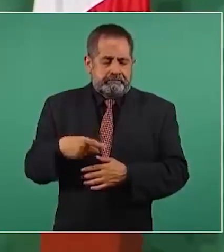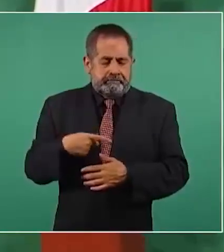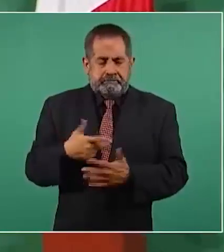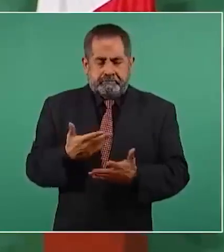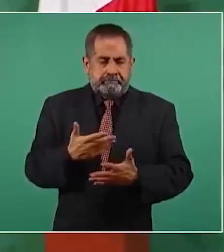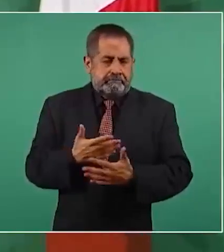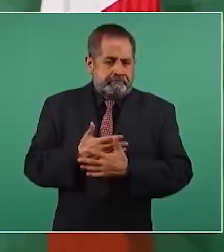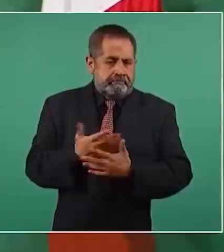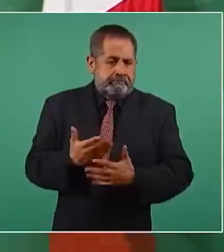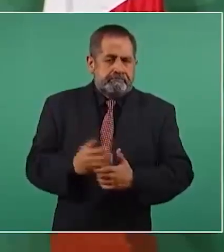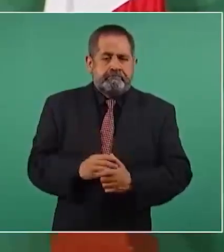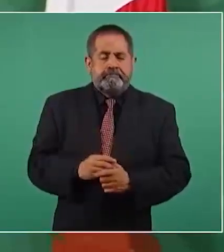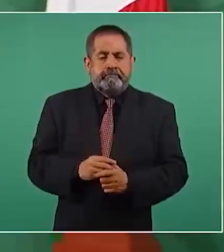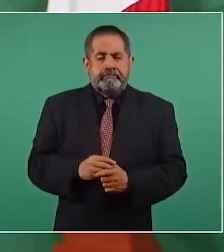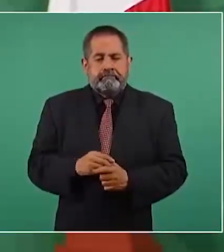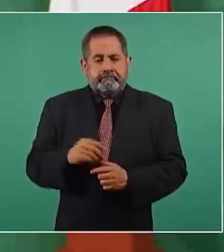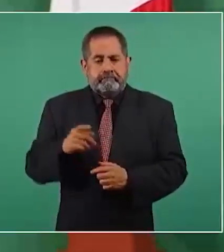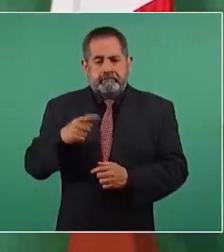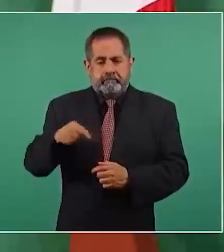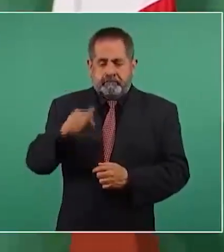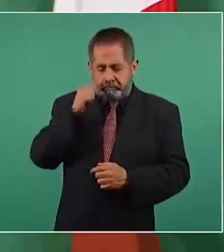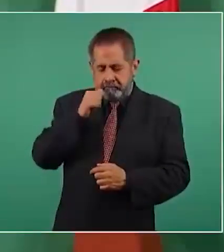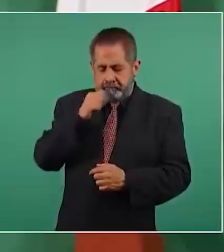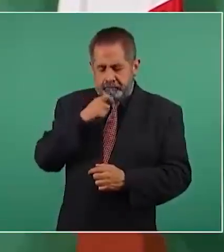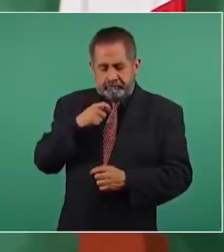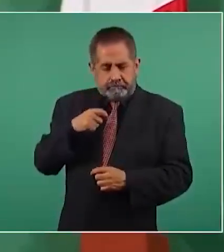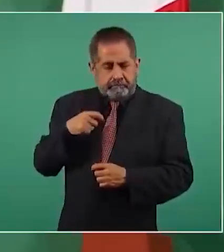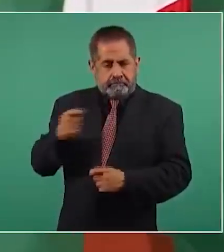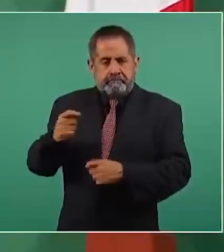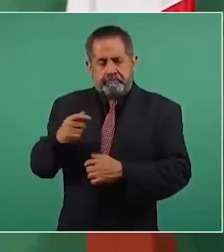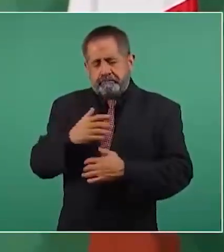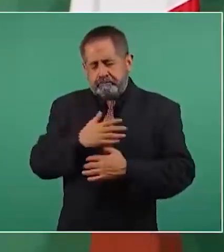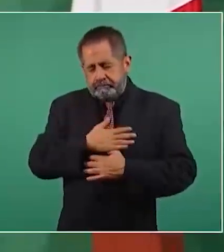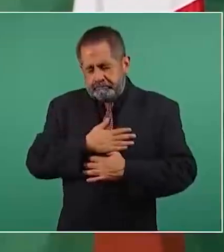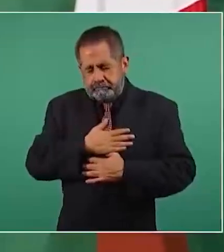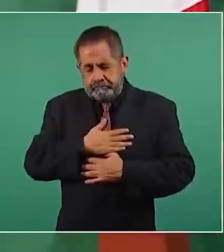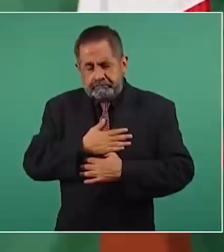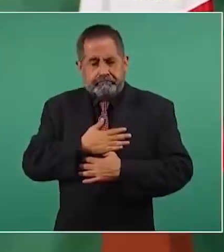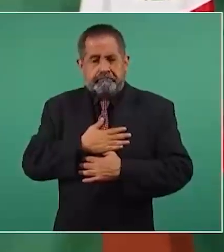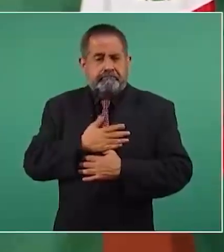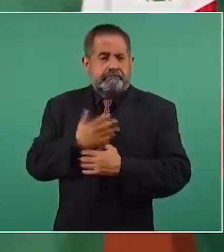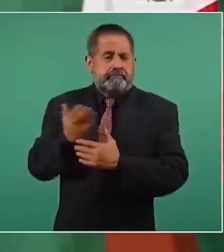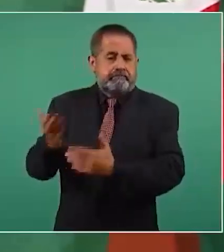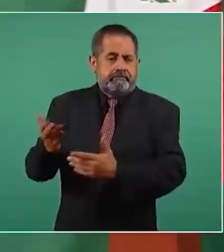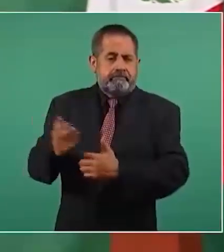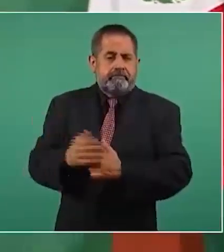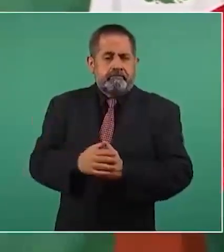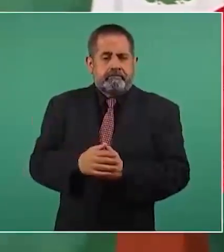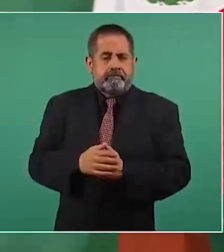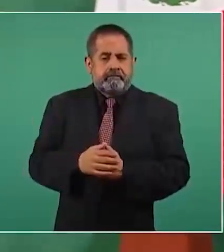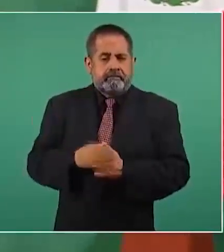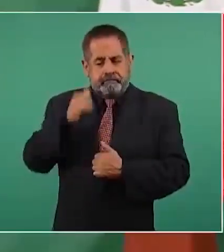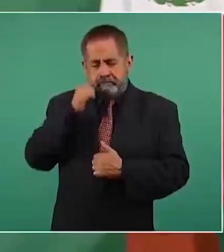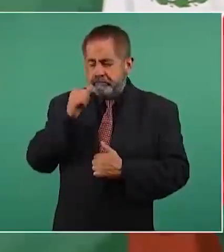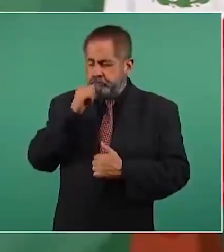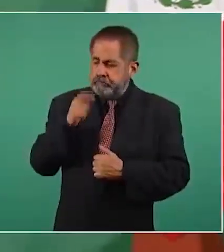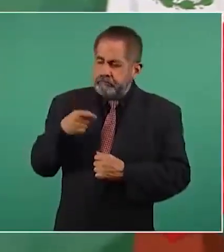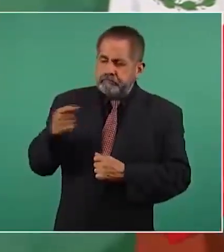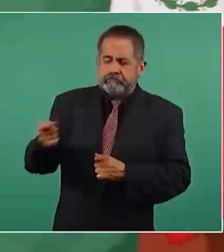a las que siempre les vamos a estar guardando